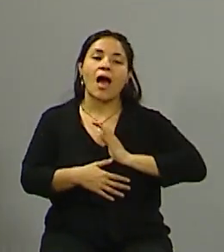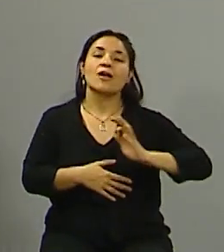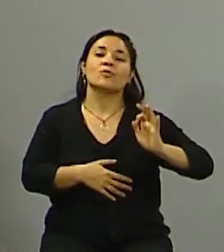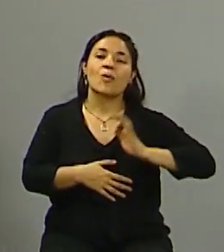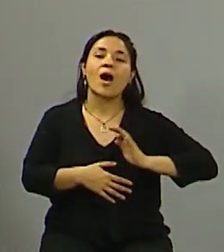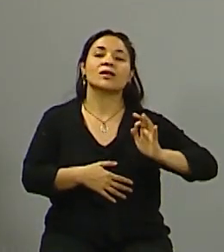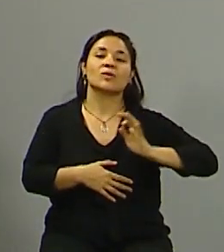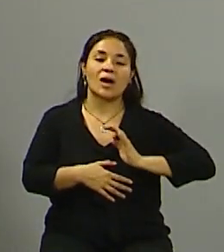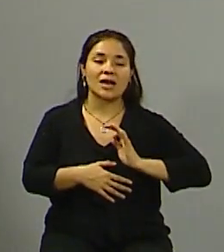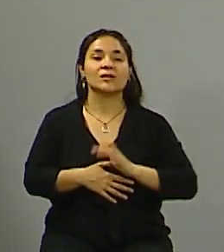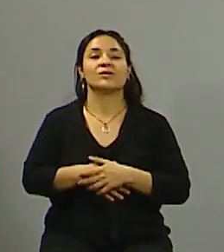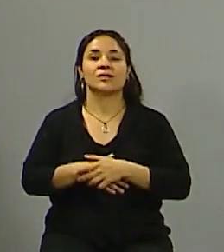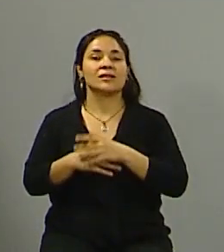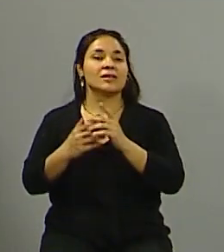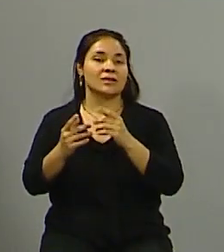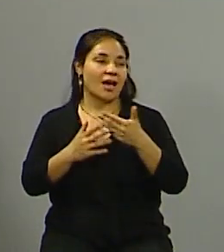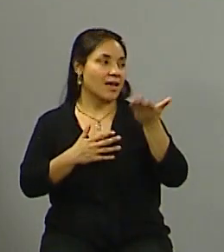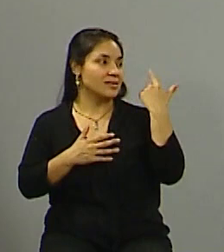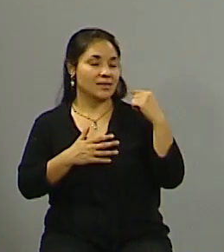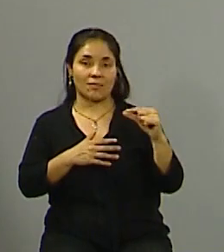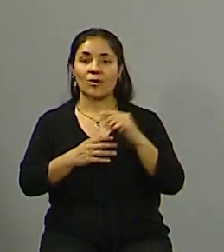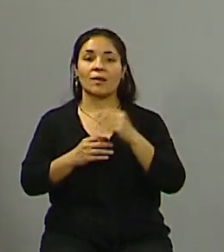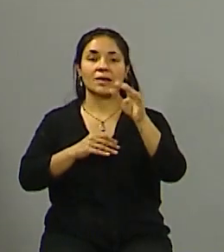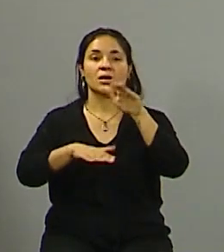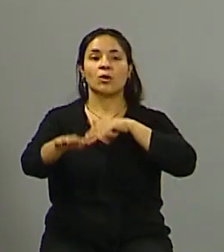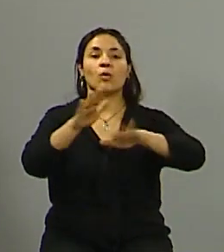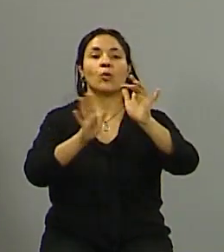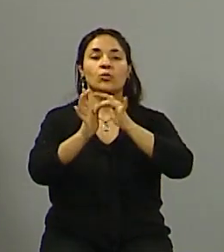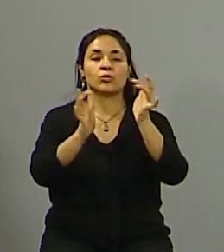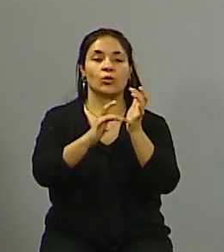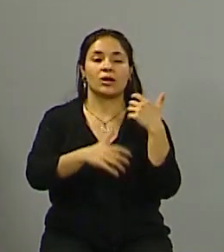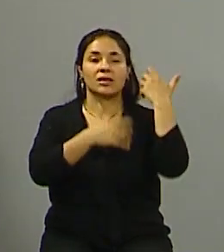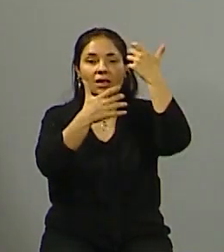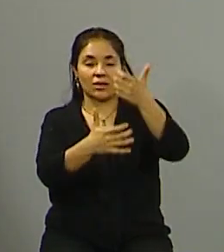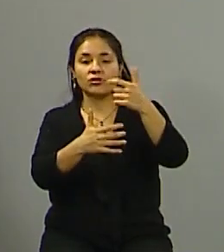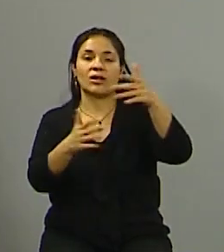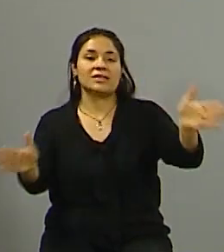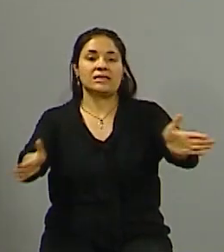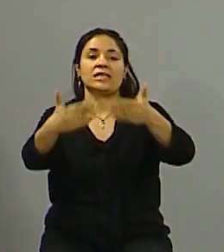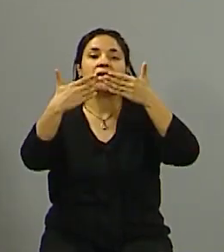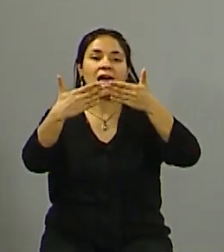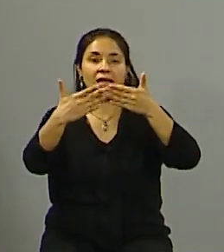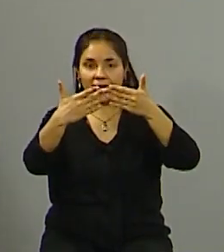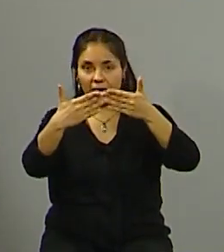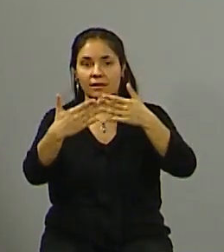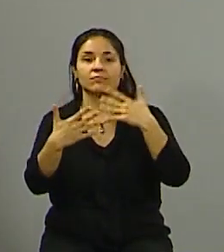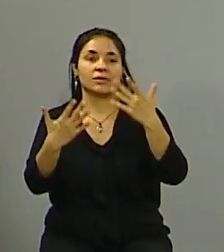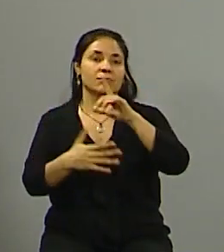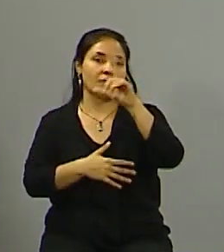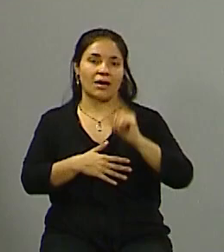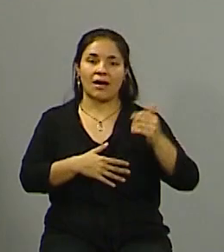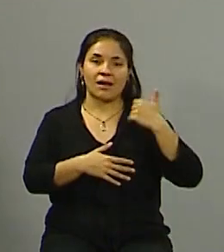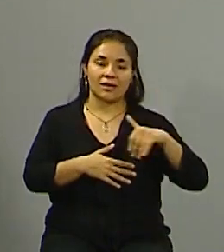se da esto de que incluso pasaba hasta hace algunos días el cierre del túnel internacional y esa deuda que tiene Argentina,